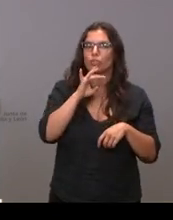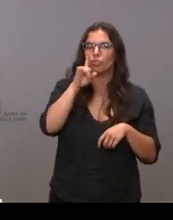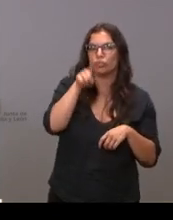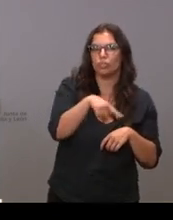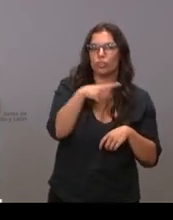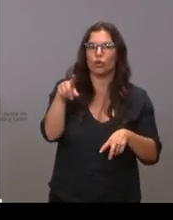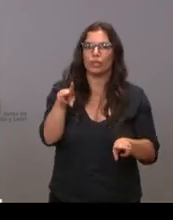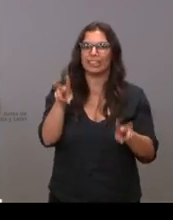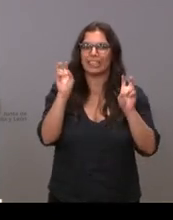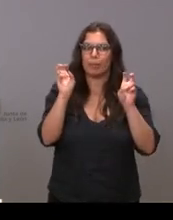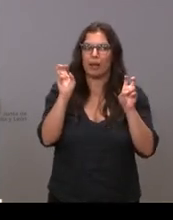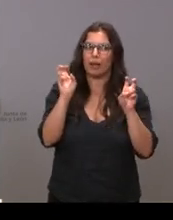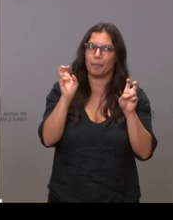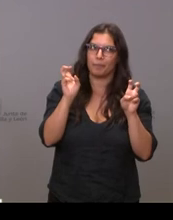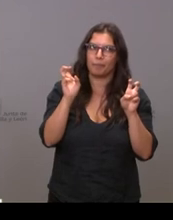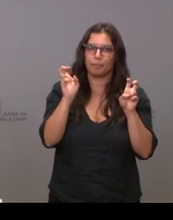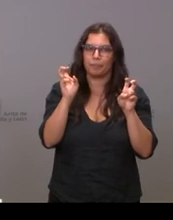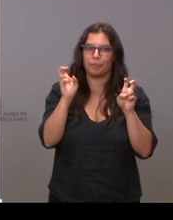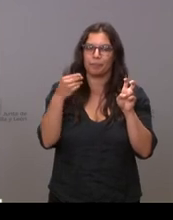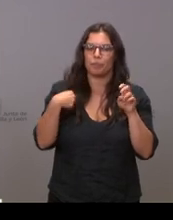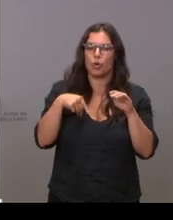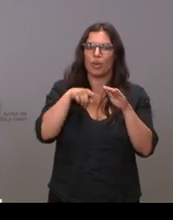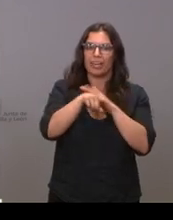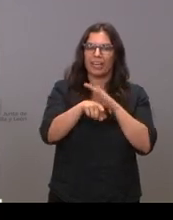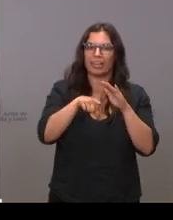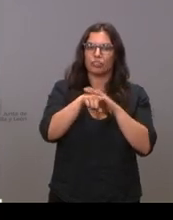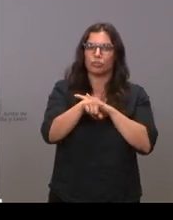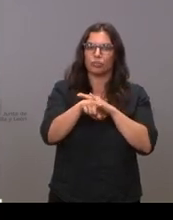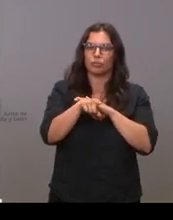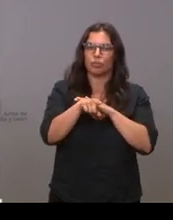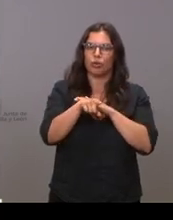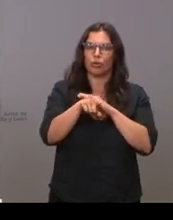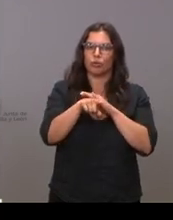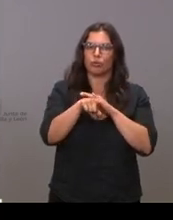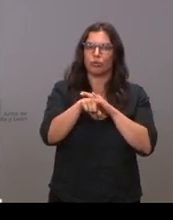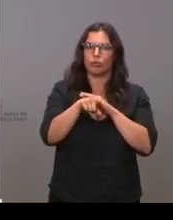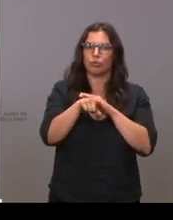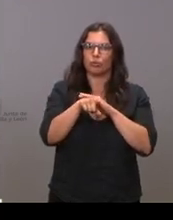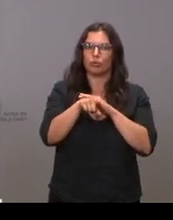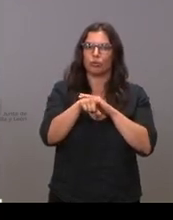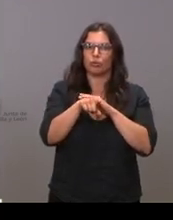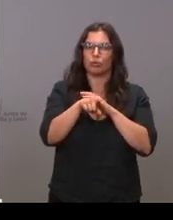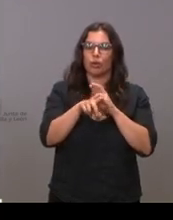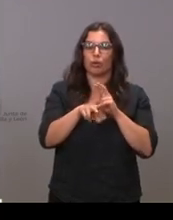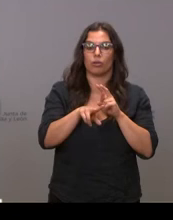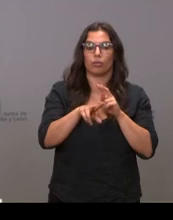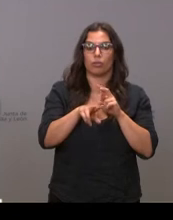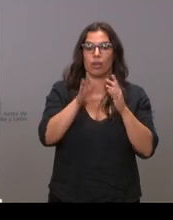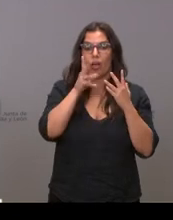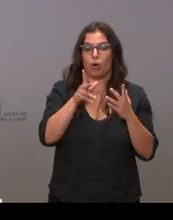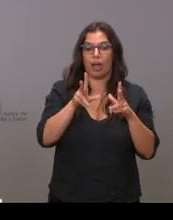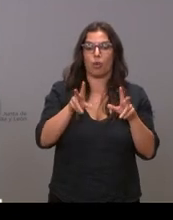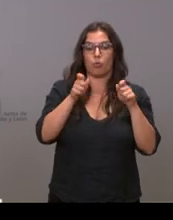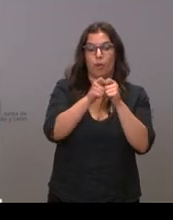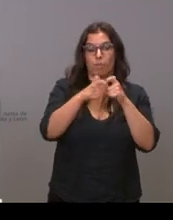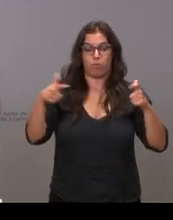tiempos en los que se están gestionando esta nueva esta nueva esta nueva ola me refiero a